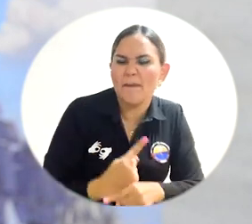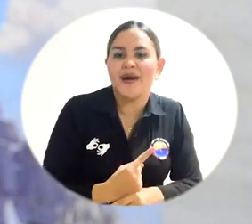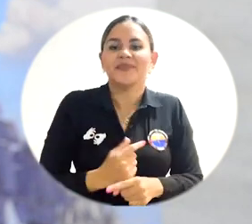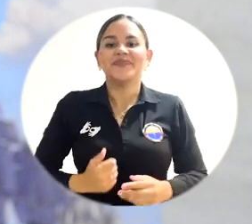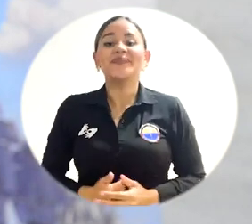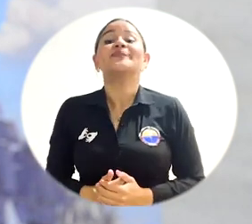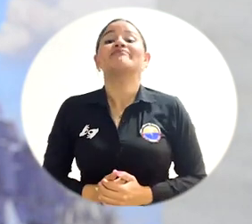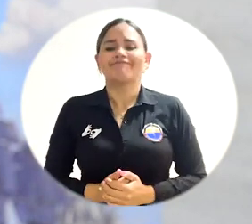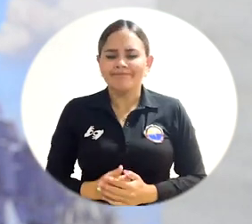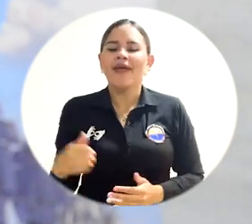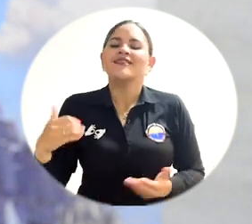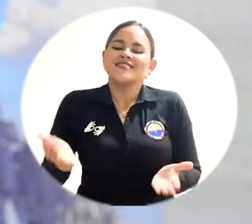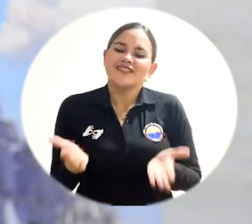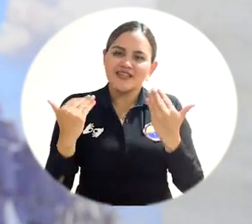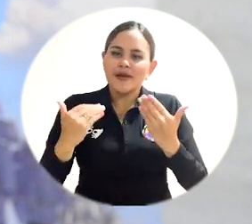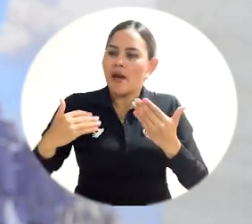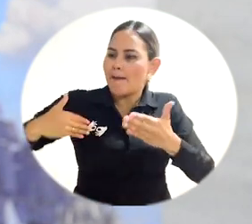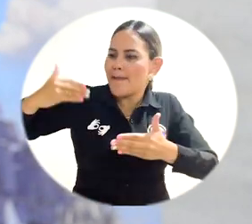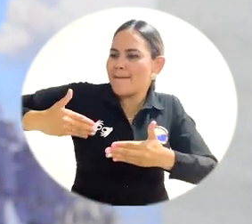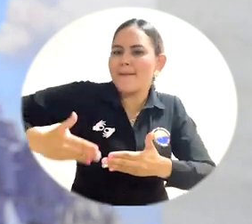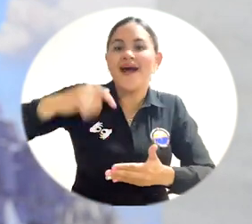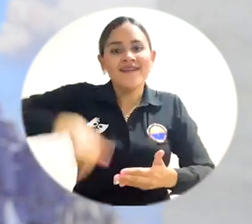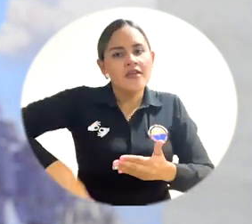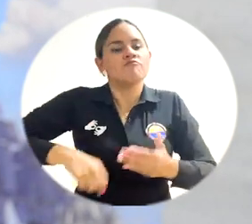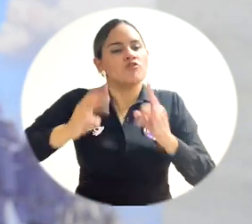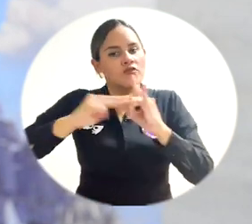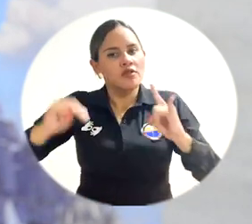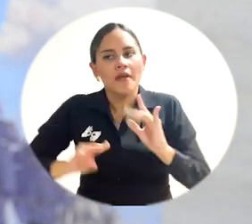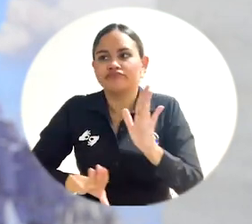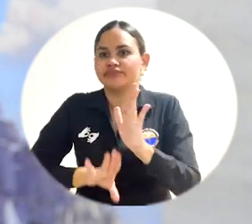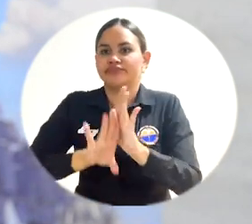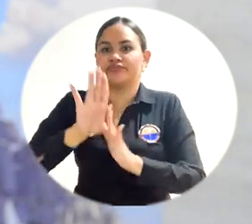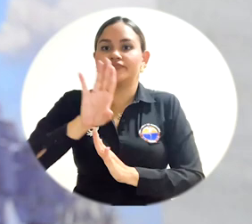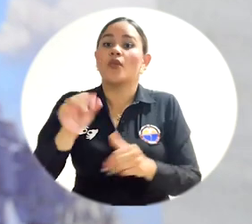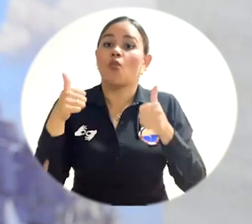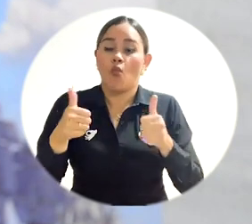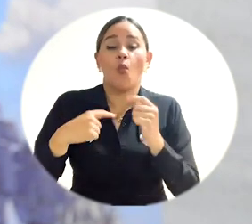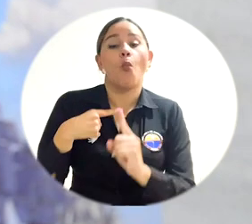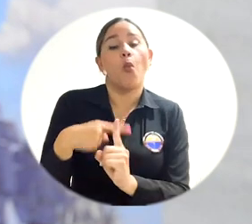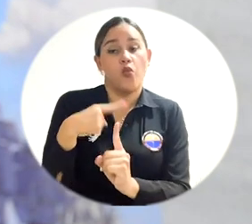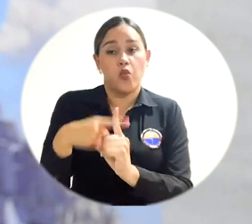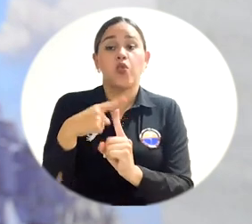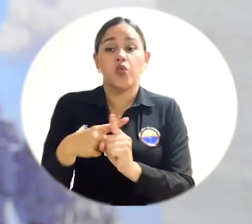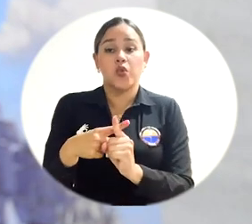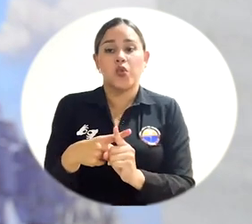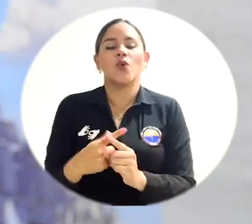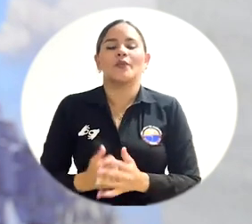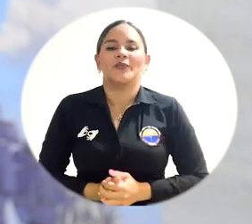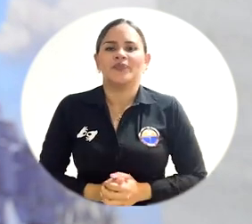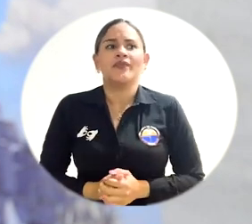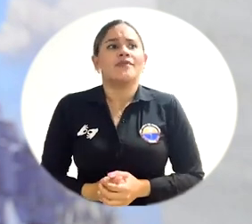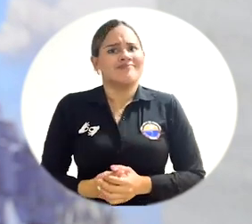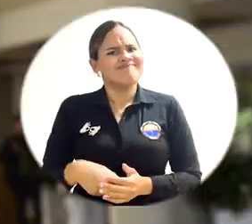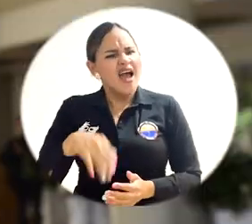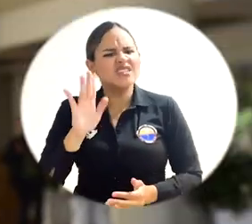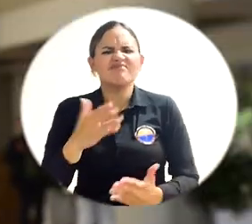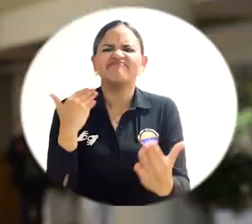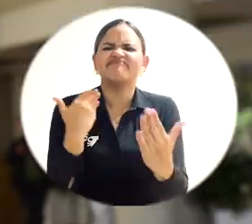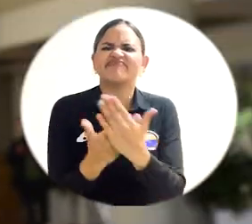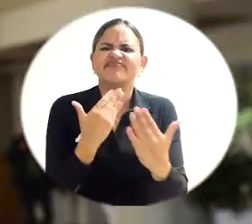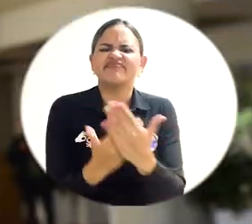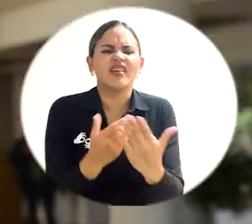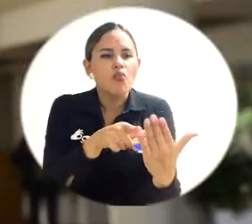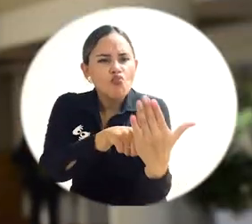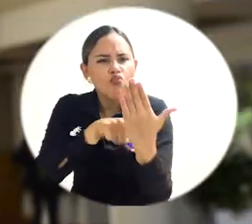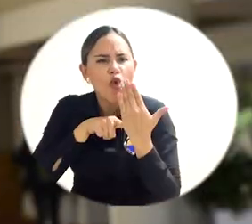los avances que se han tenido en la universidad han sido positivos, han sido óptimos y muy esperanzadores. Se mostró